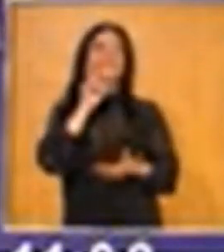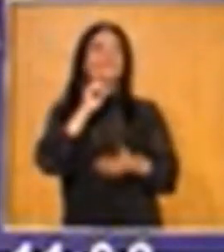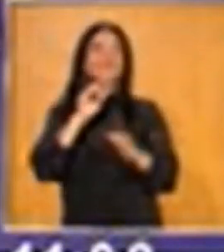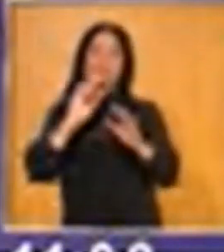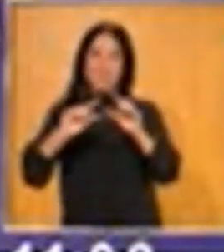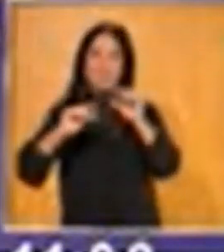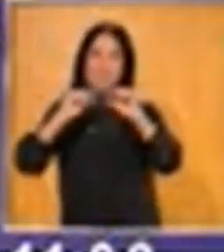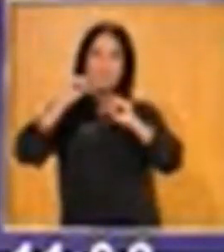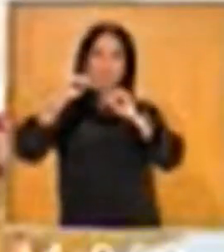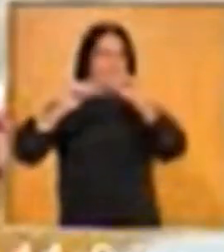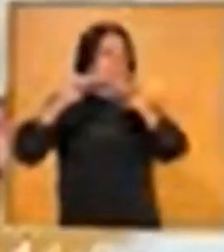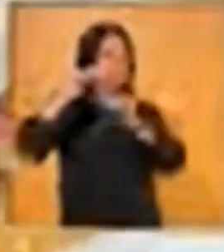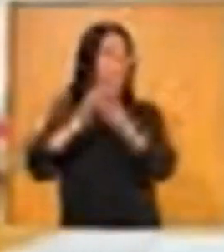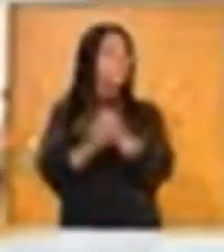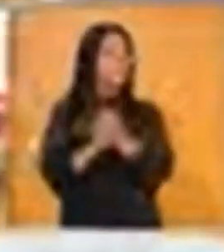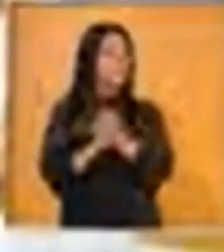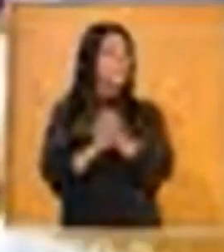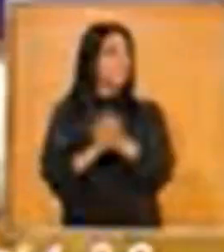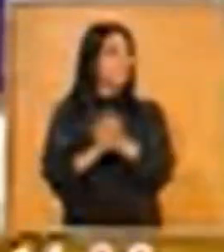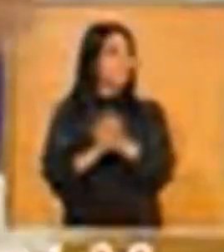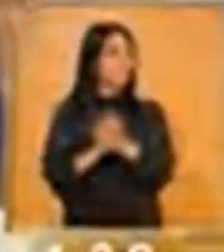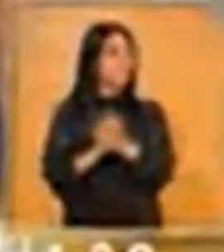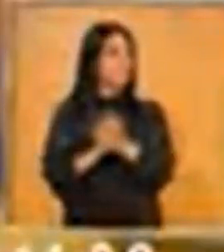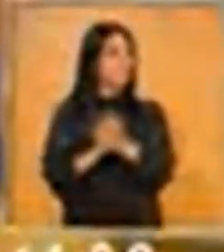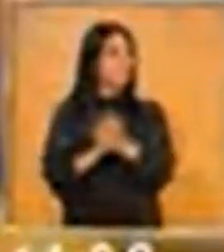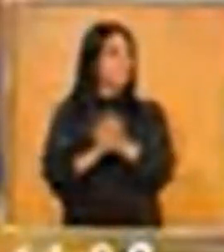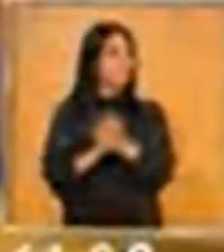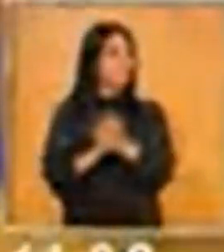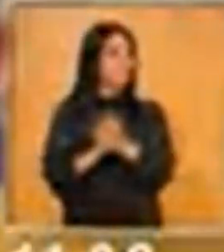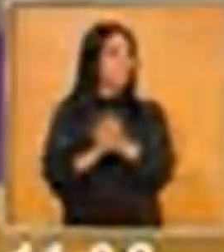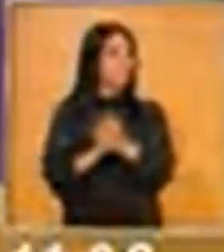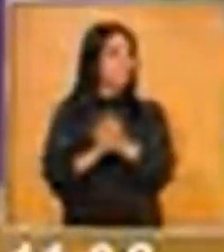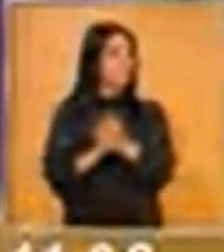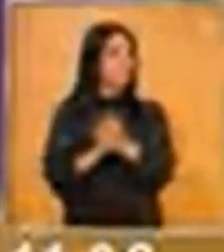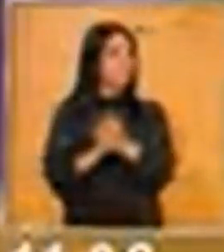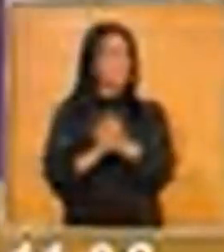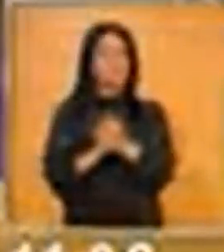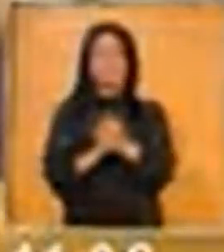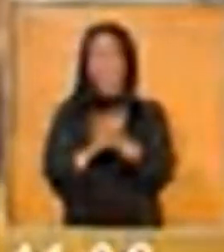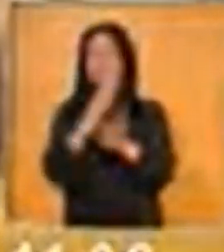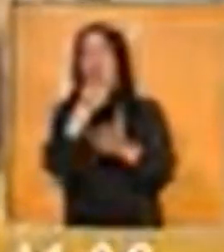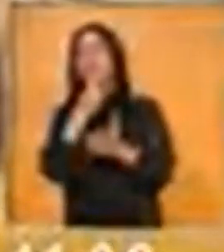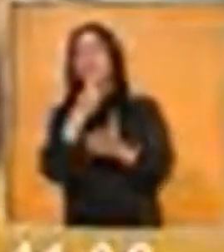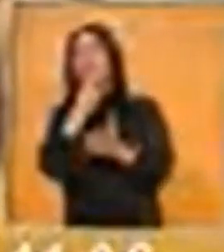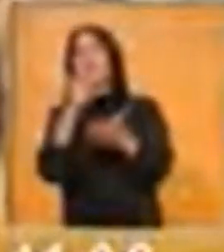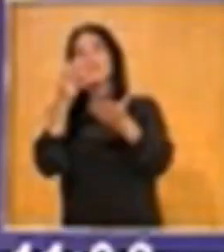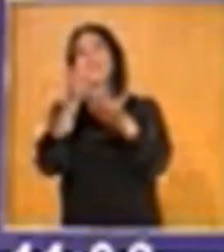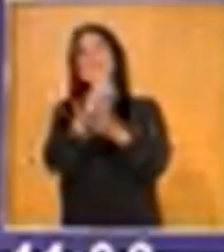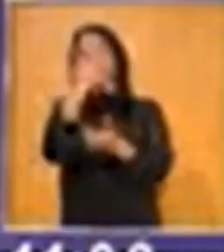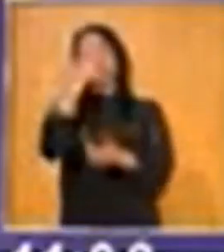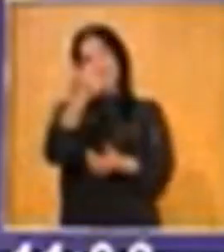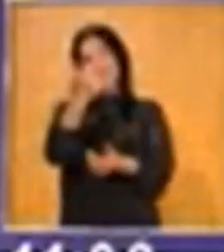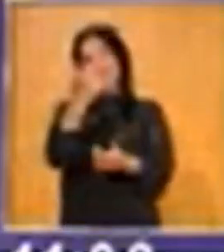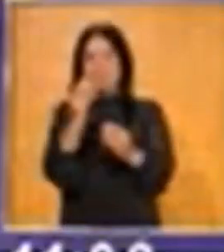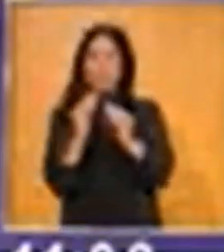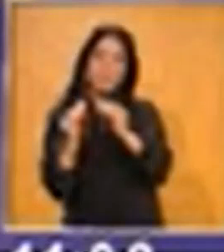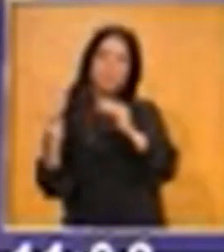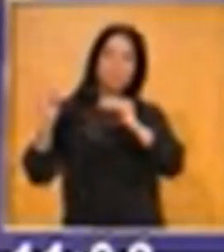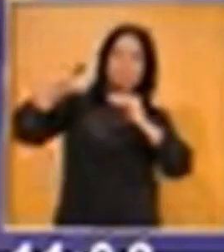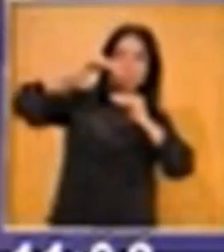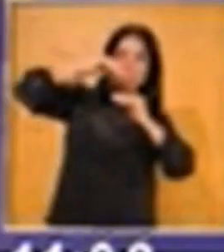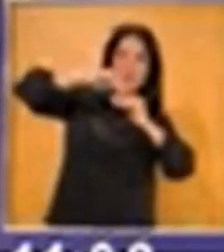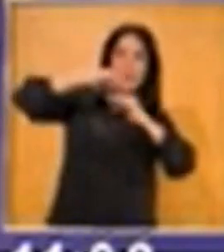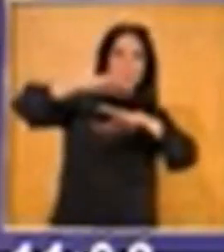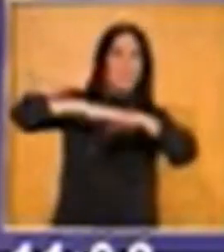Uy, estos dados están canteados. Volvió a salir siete. Uno, dos, tres, cuatro, cinco.